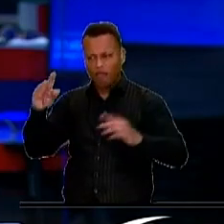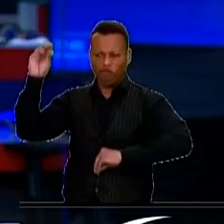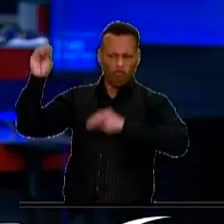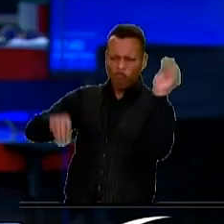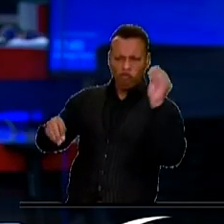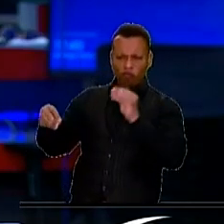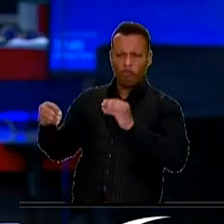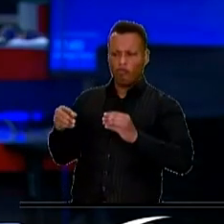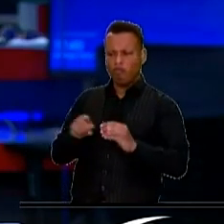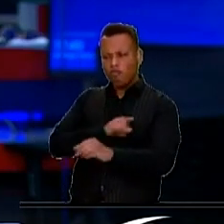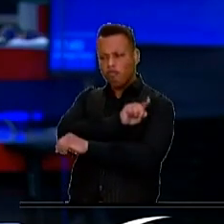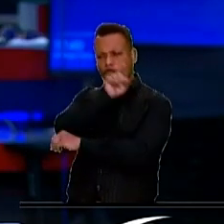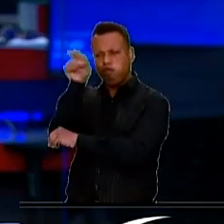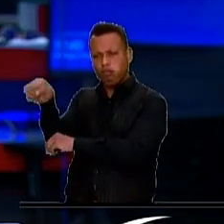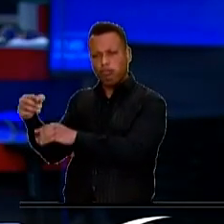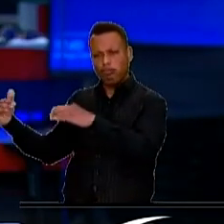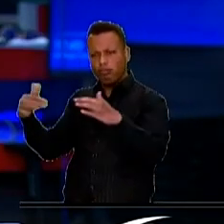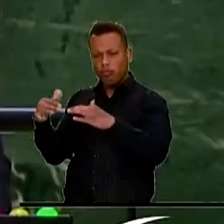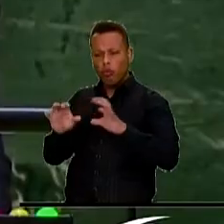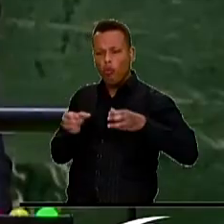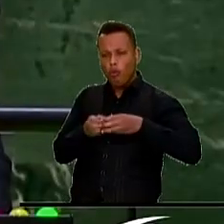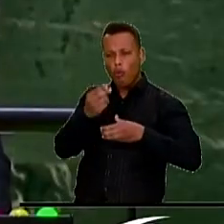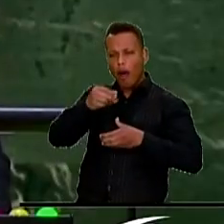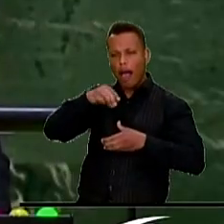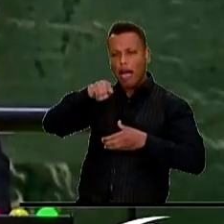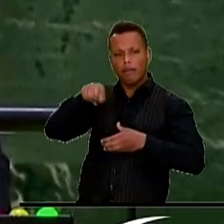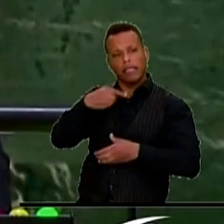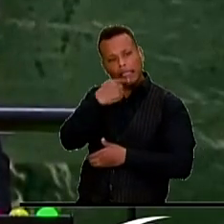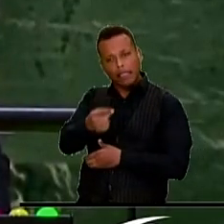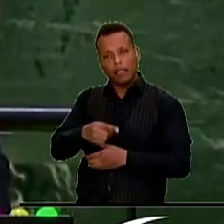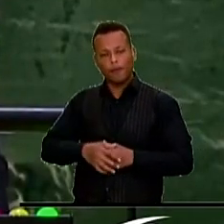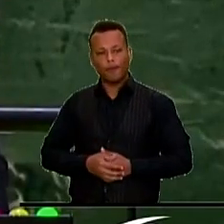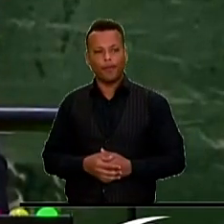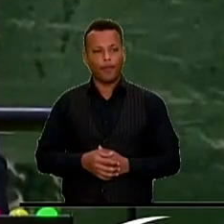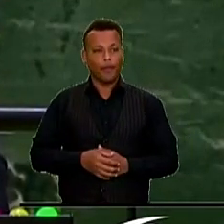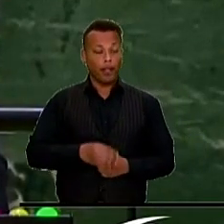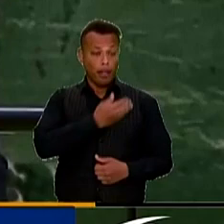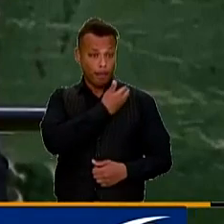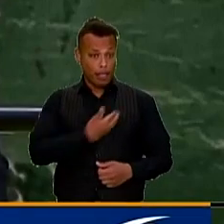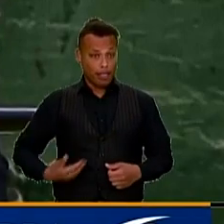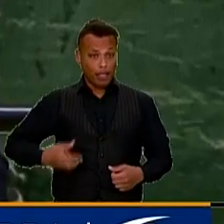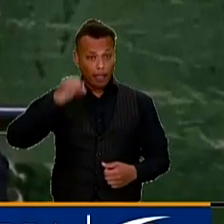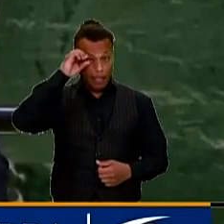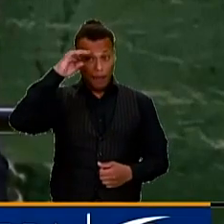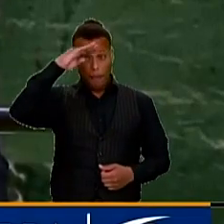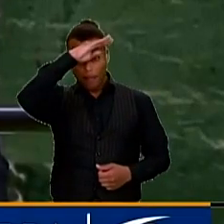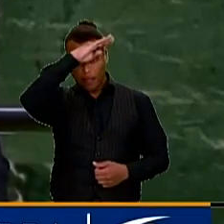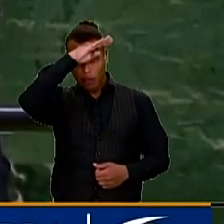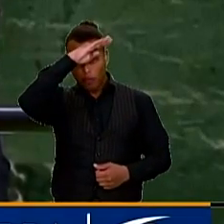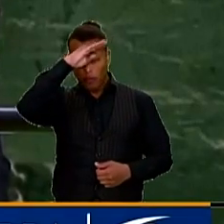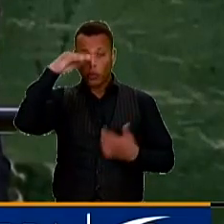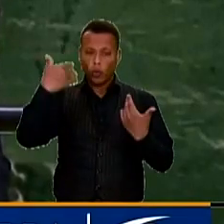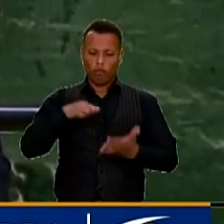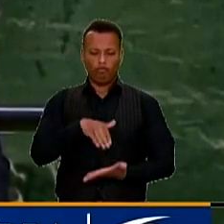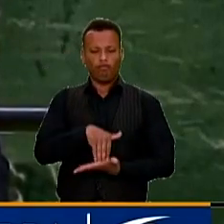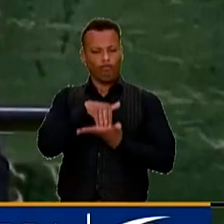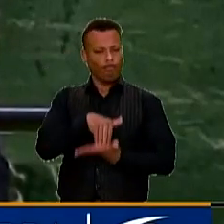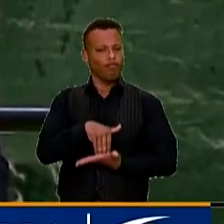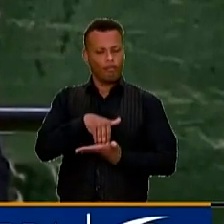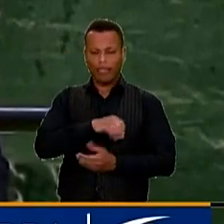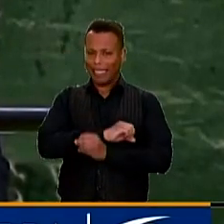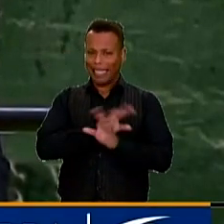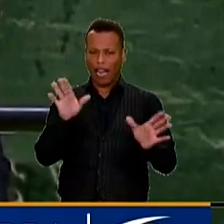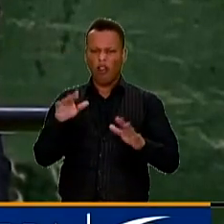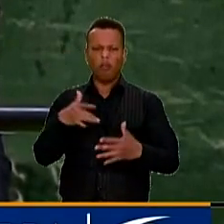Israel por las milicias de Hamas. El presidente Gustavo Petro ha sido muy contundente en su postura frente a la